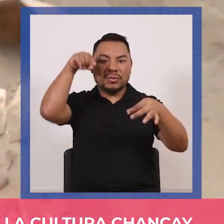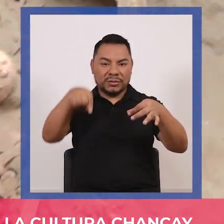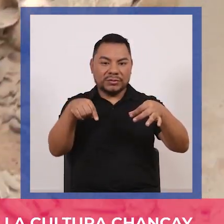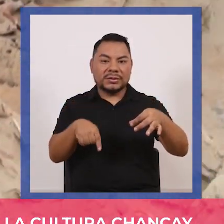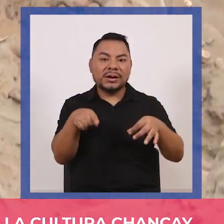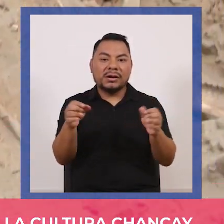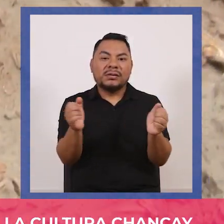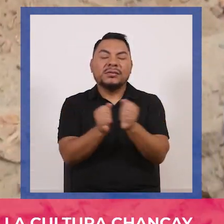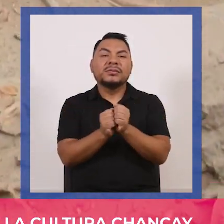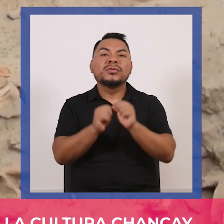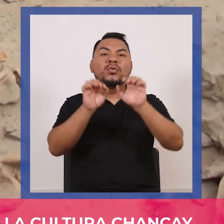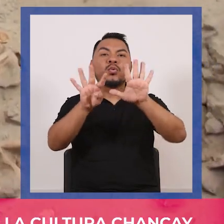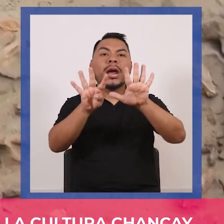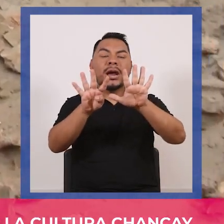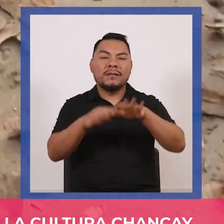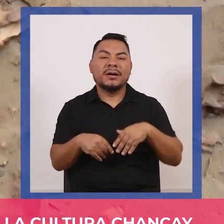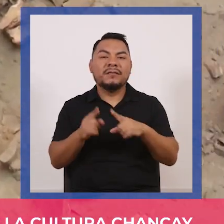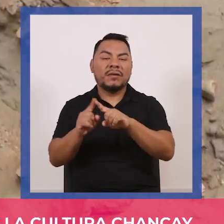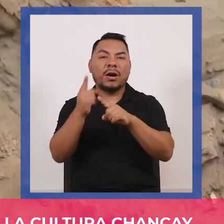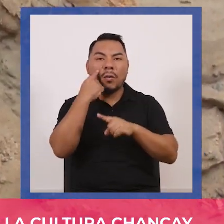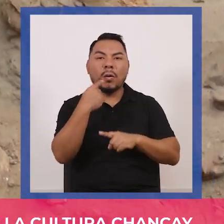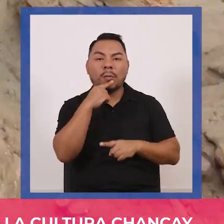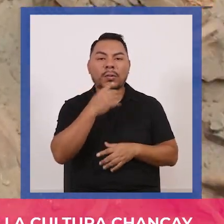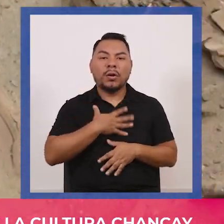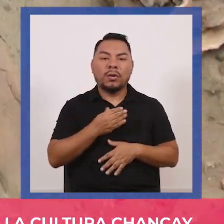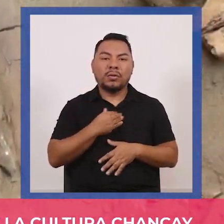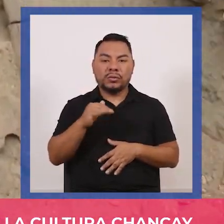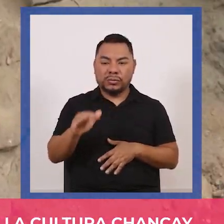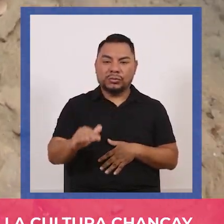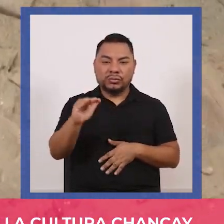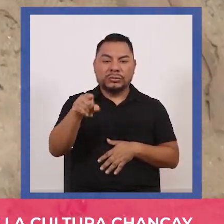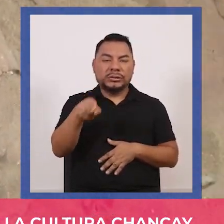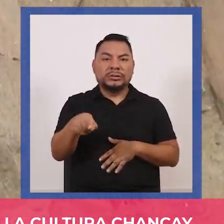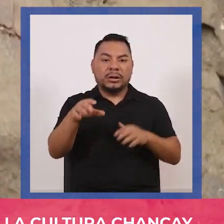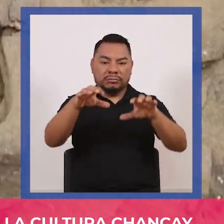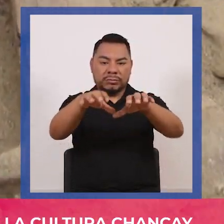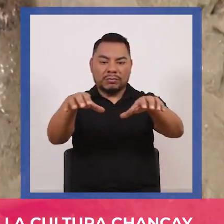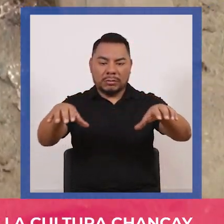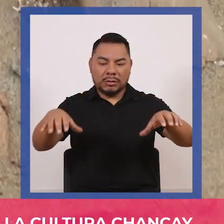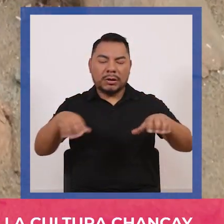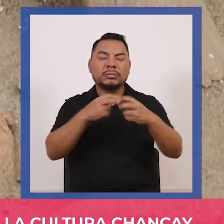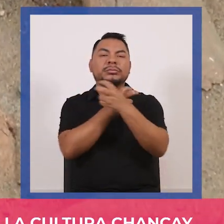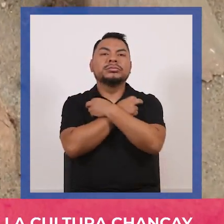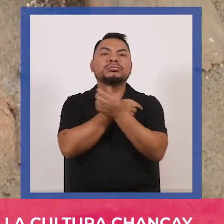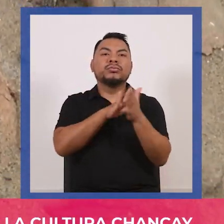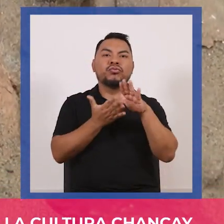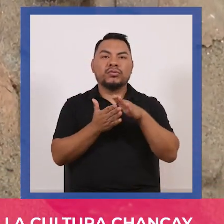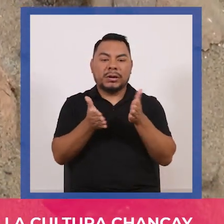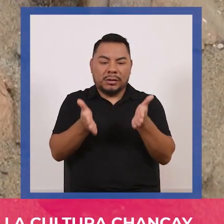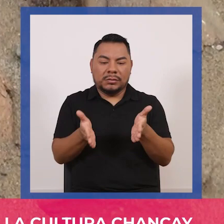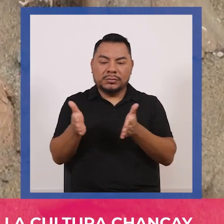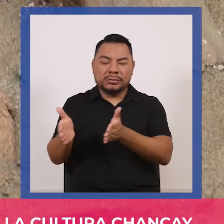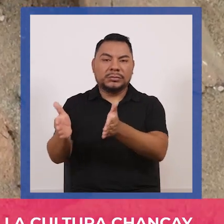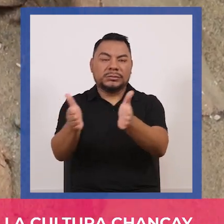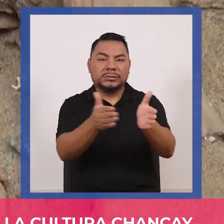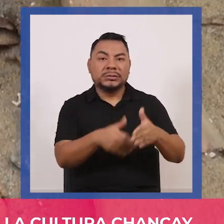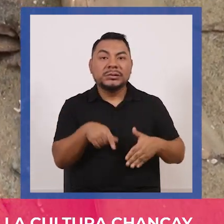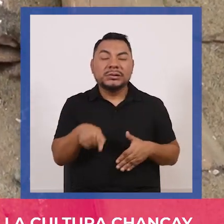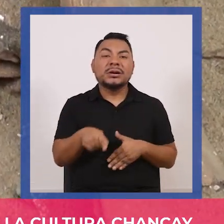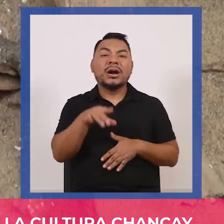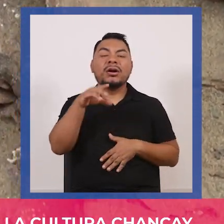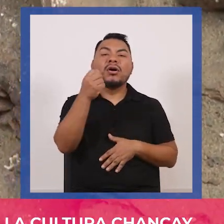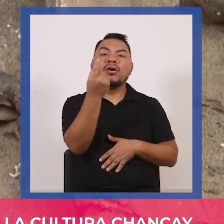individuos de diferentes sexos y diferentes edades hay niños también y además se han encontrado las ofrendas de 11